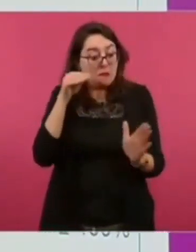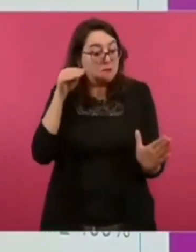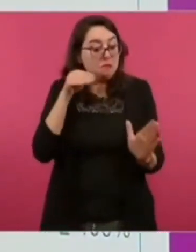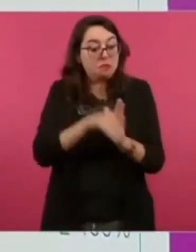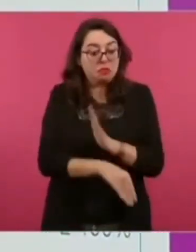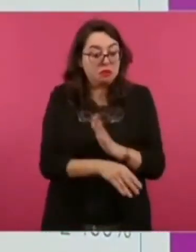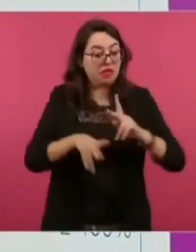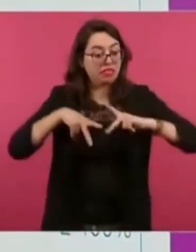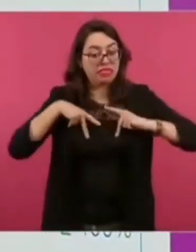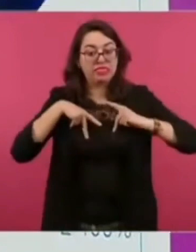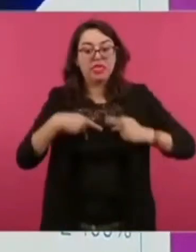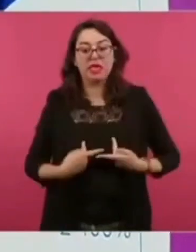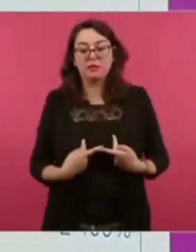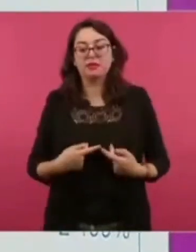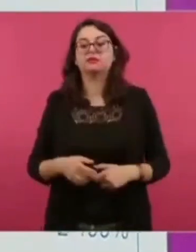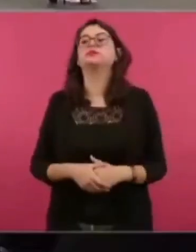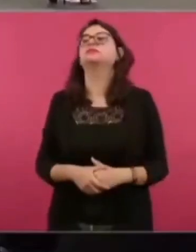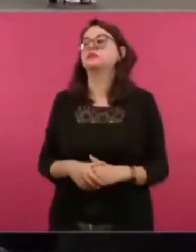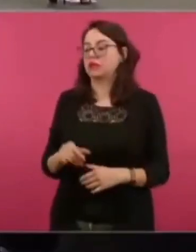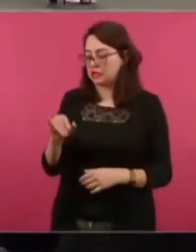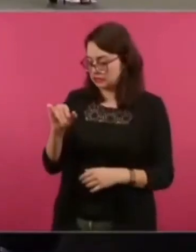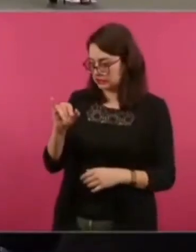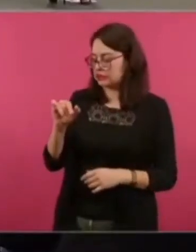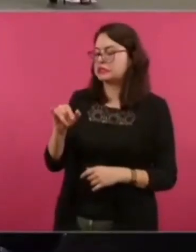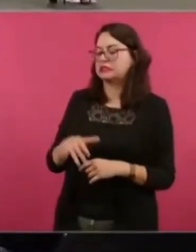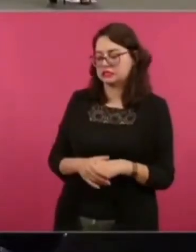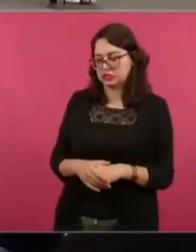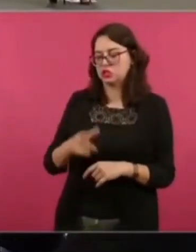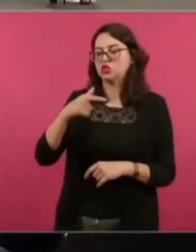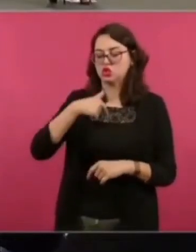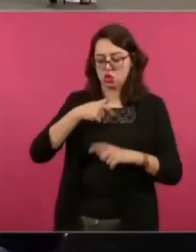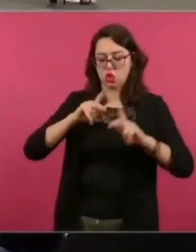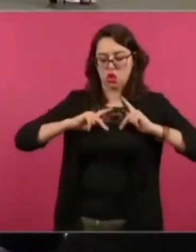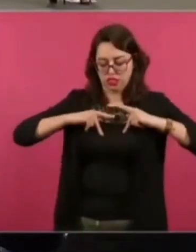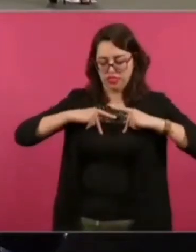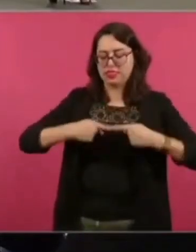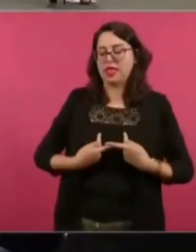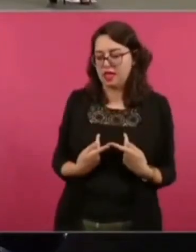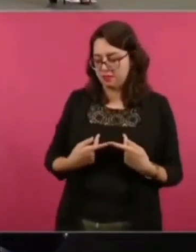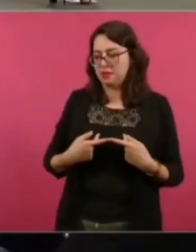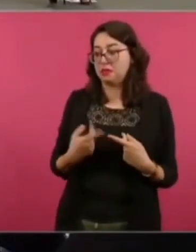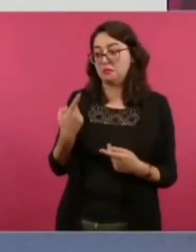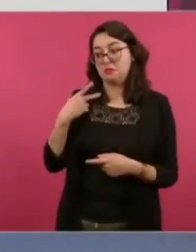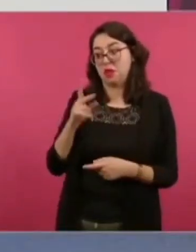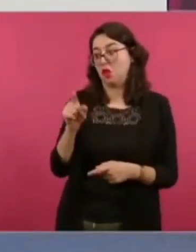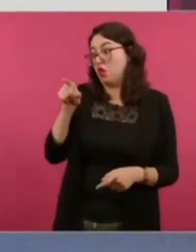que sí, pero que él le había quitado los alfileres.